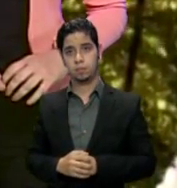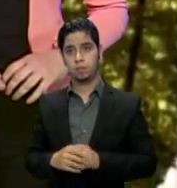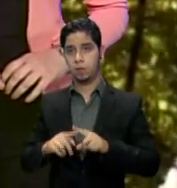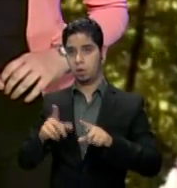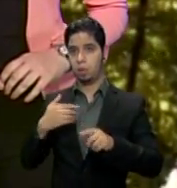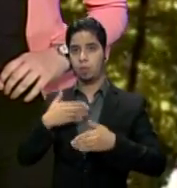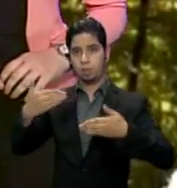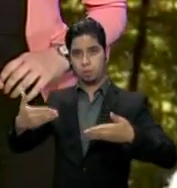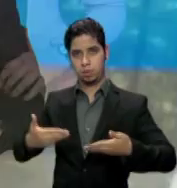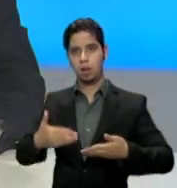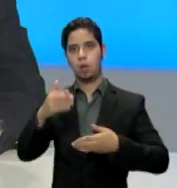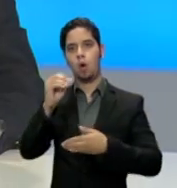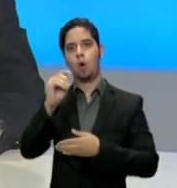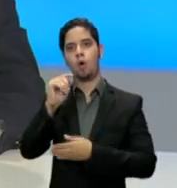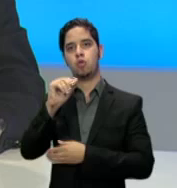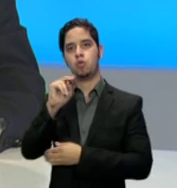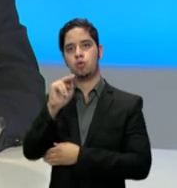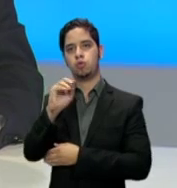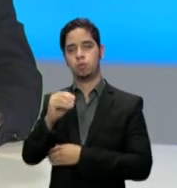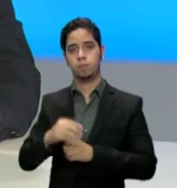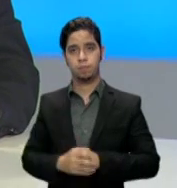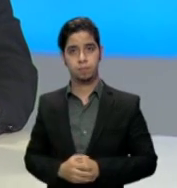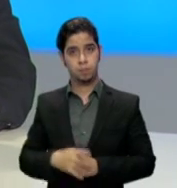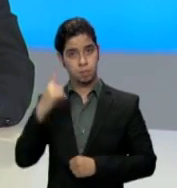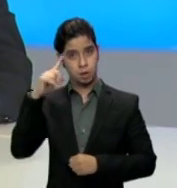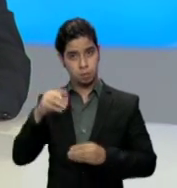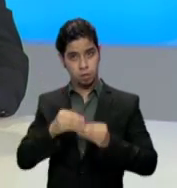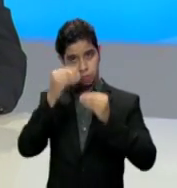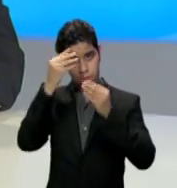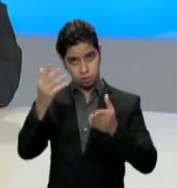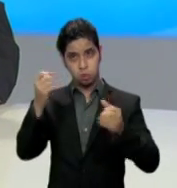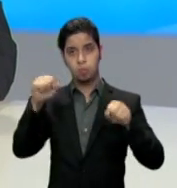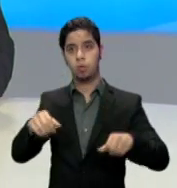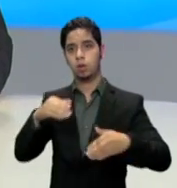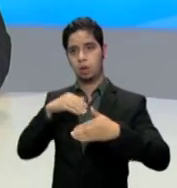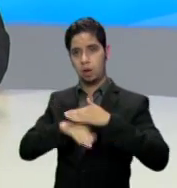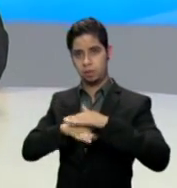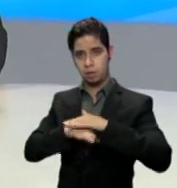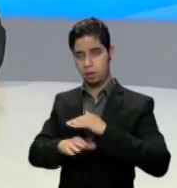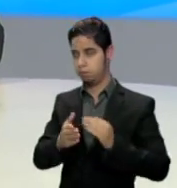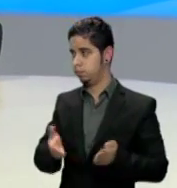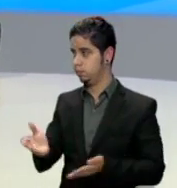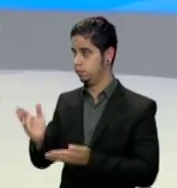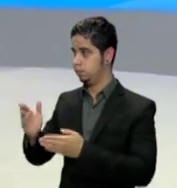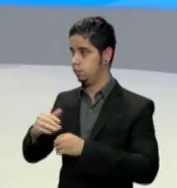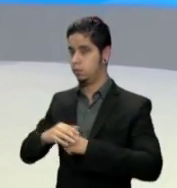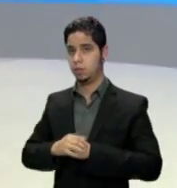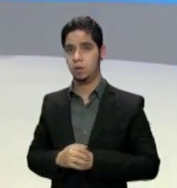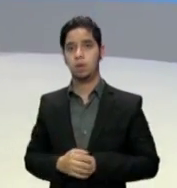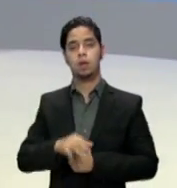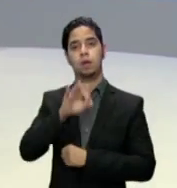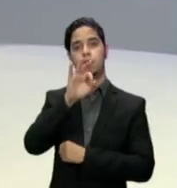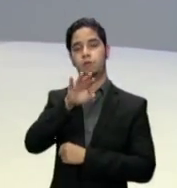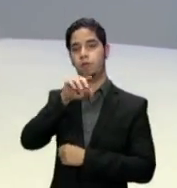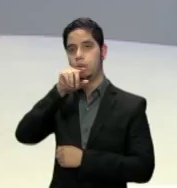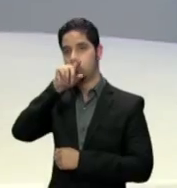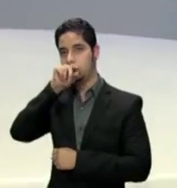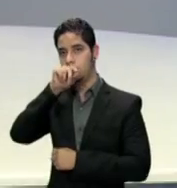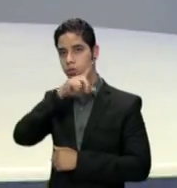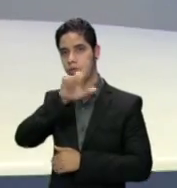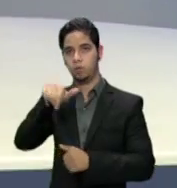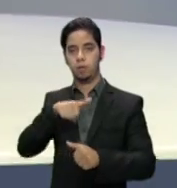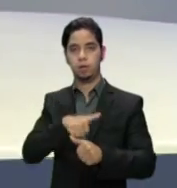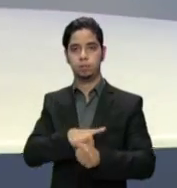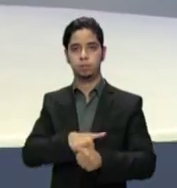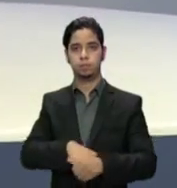otoño. Y para ver estas y otras noticias visite nuestra página noticia247.pr y síganos en nuestras redes en Facebook